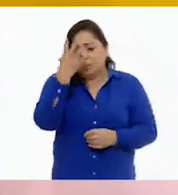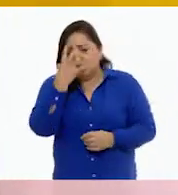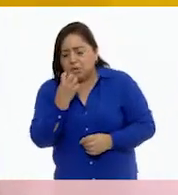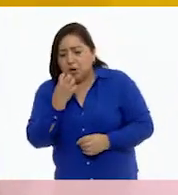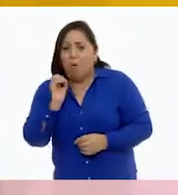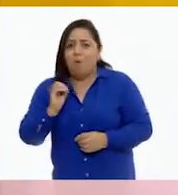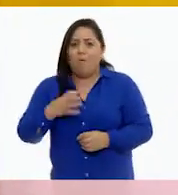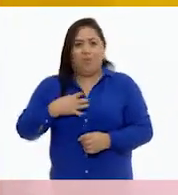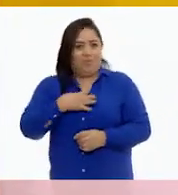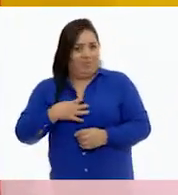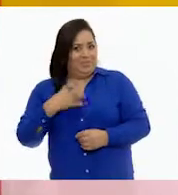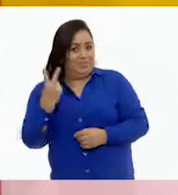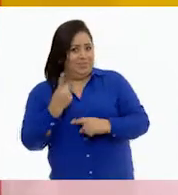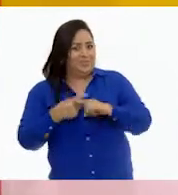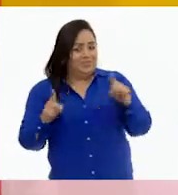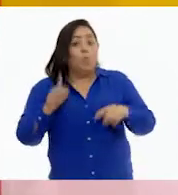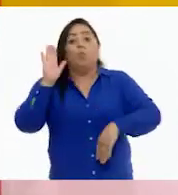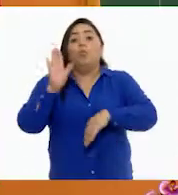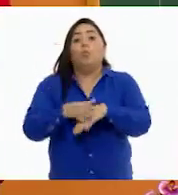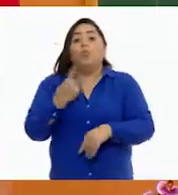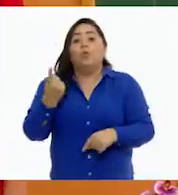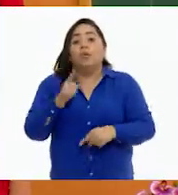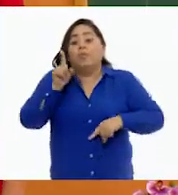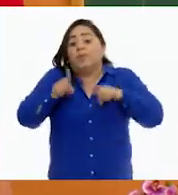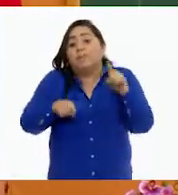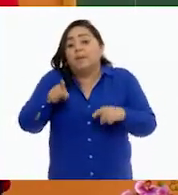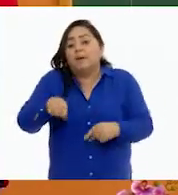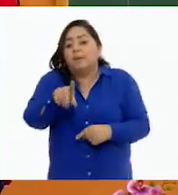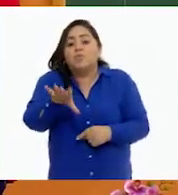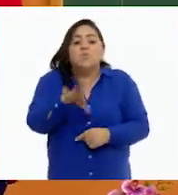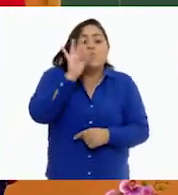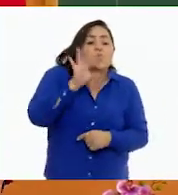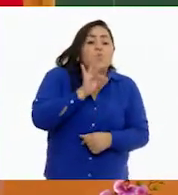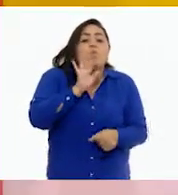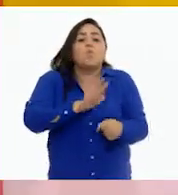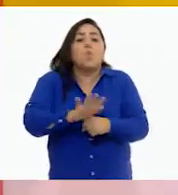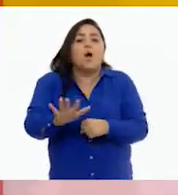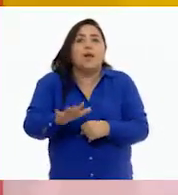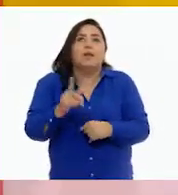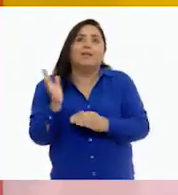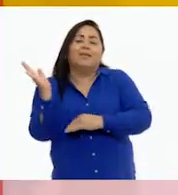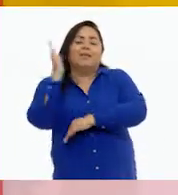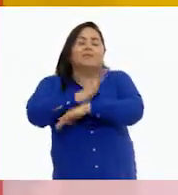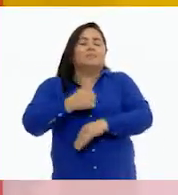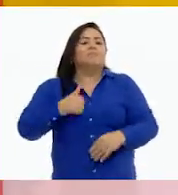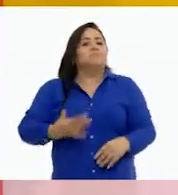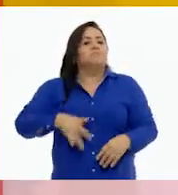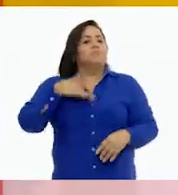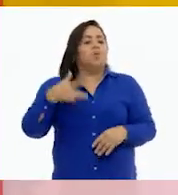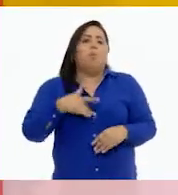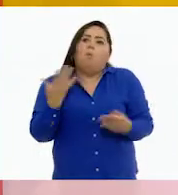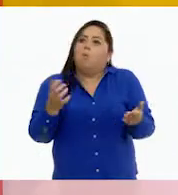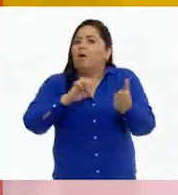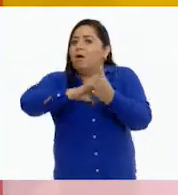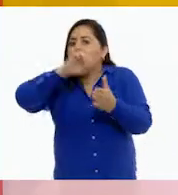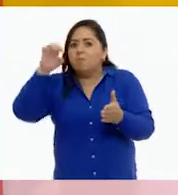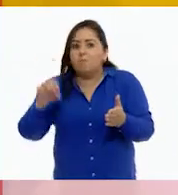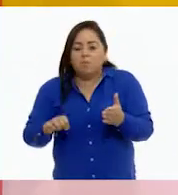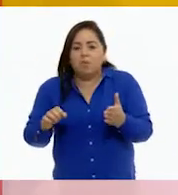o sentirme contento. Porque depende de la elección, es como yo me voy a sentir durante el día. O, por ejemplo,